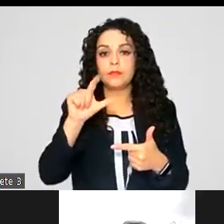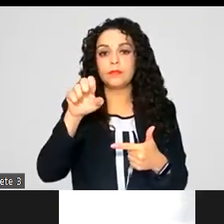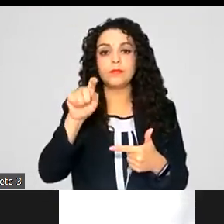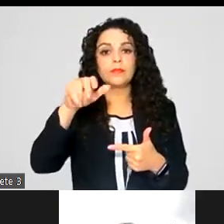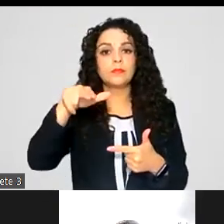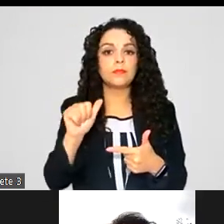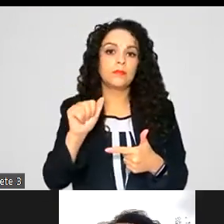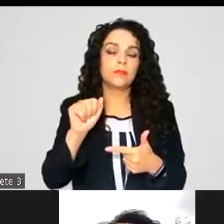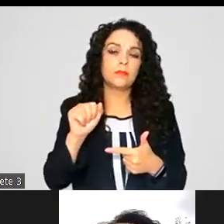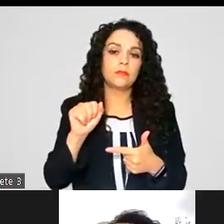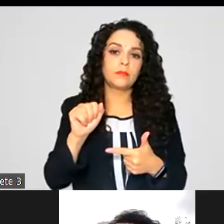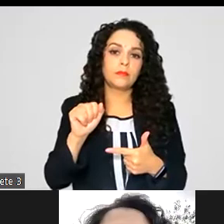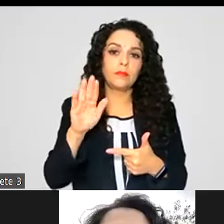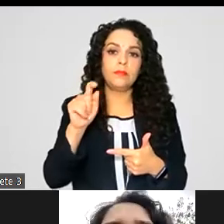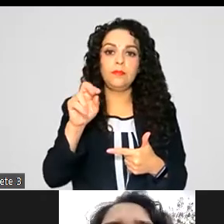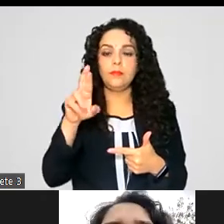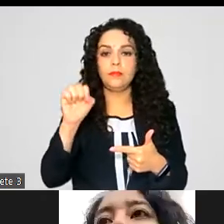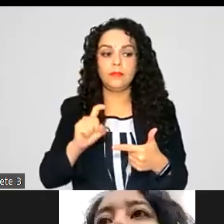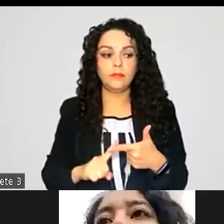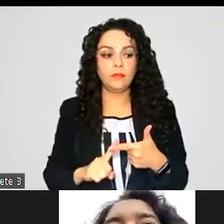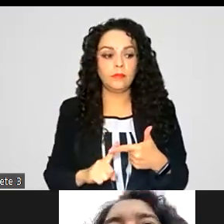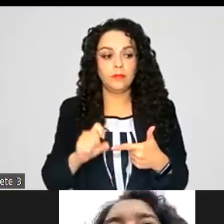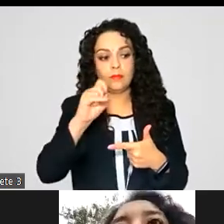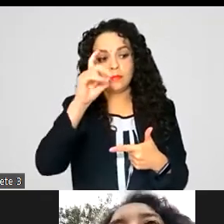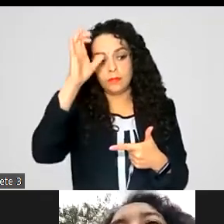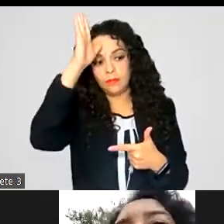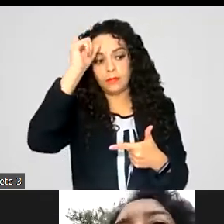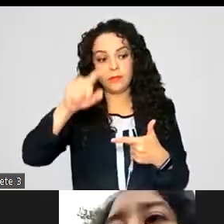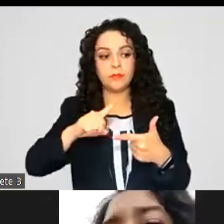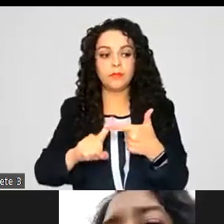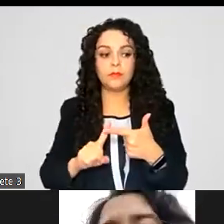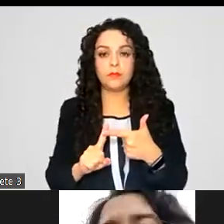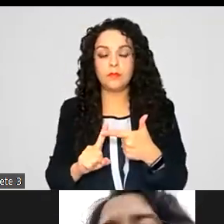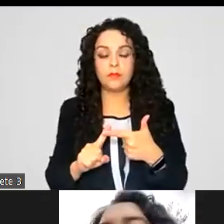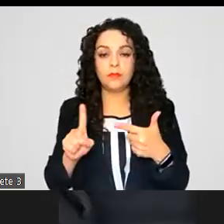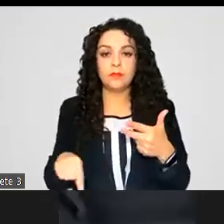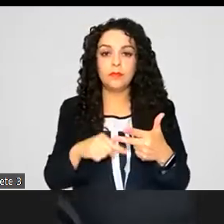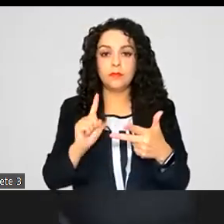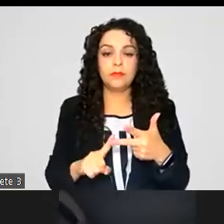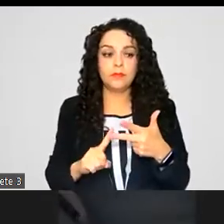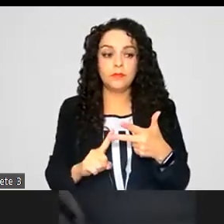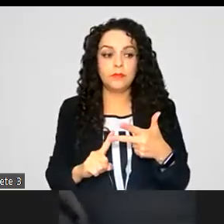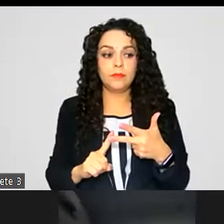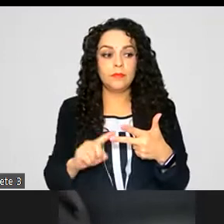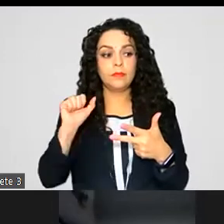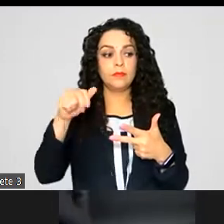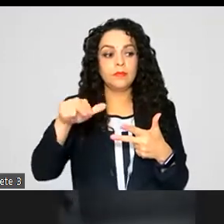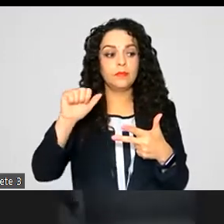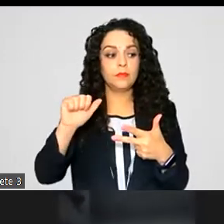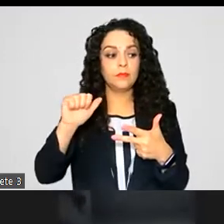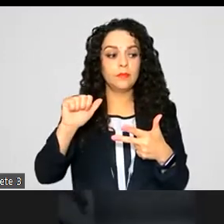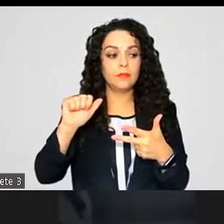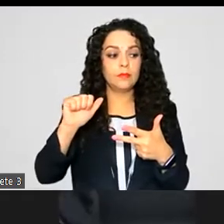Guadarrama Valentina Valtres, a favor Diputada Ana Yosefía Gran